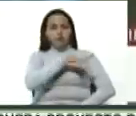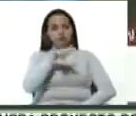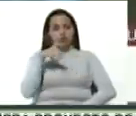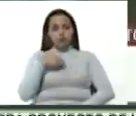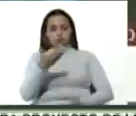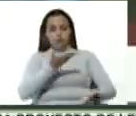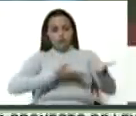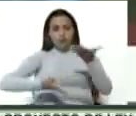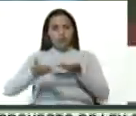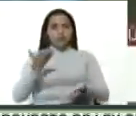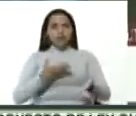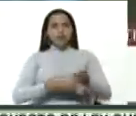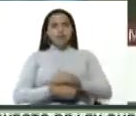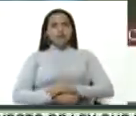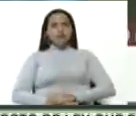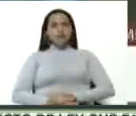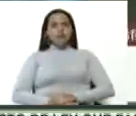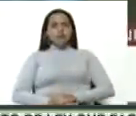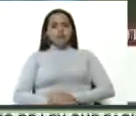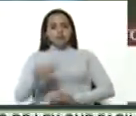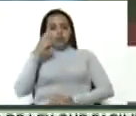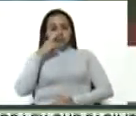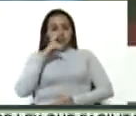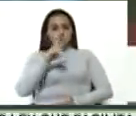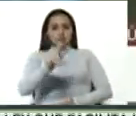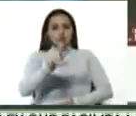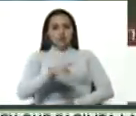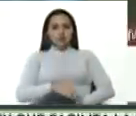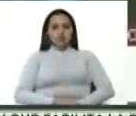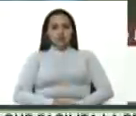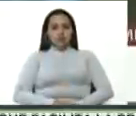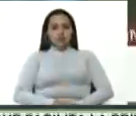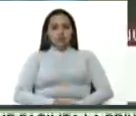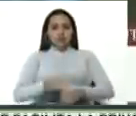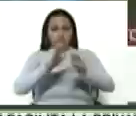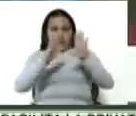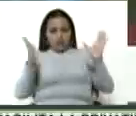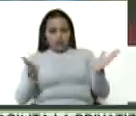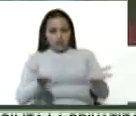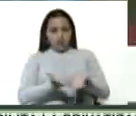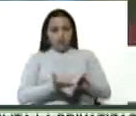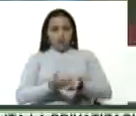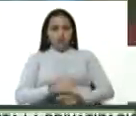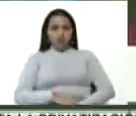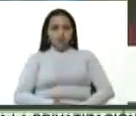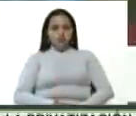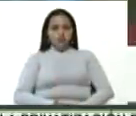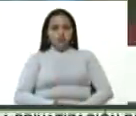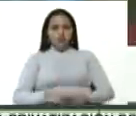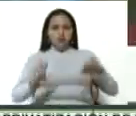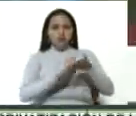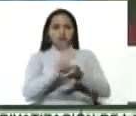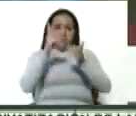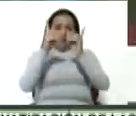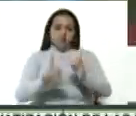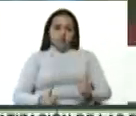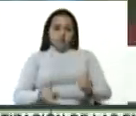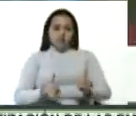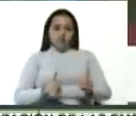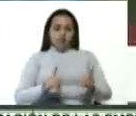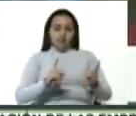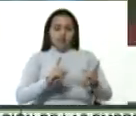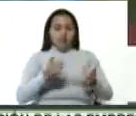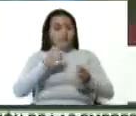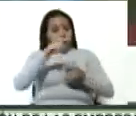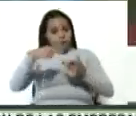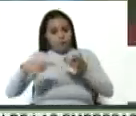esa visión del mundo a través de las decisiones colectivas, a